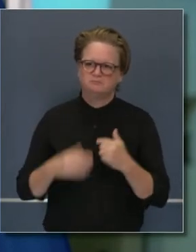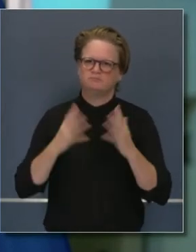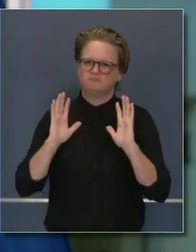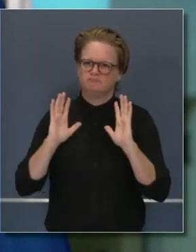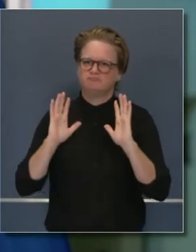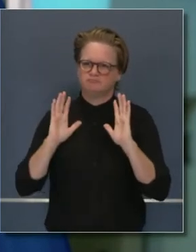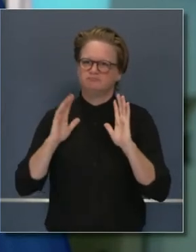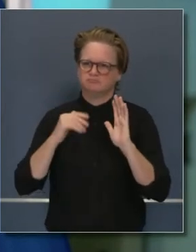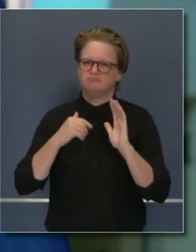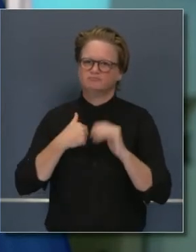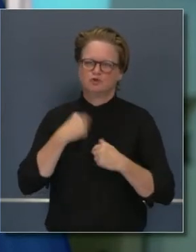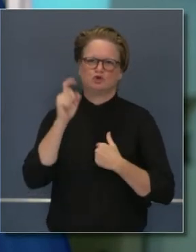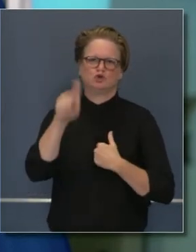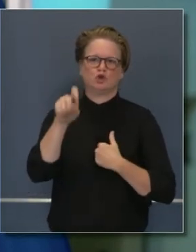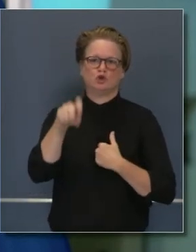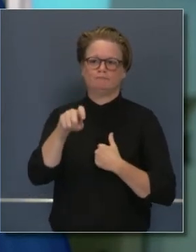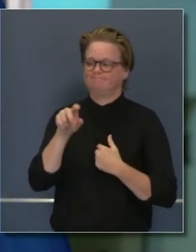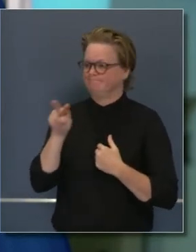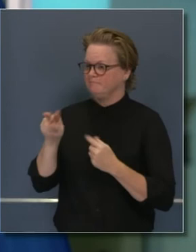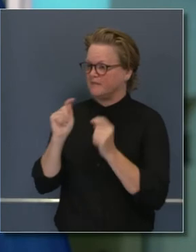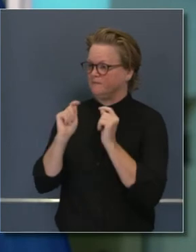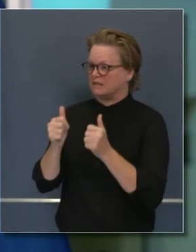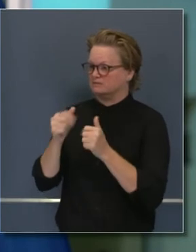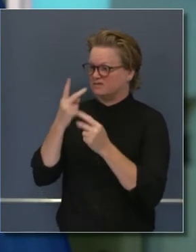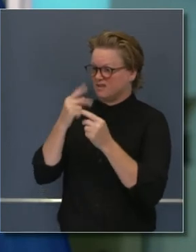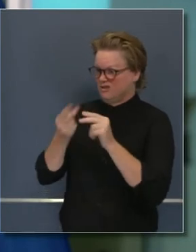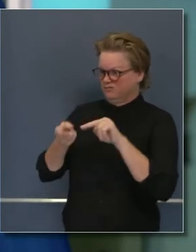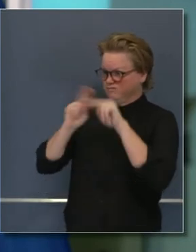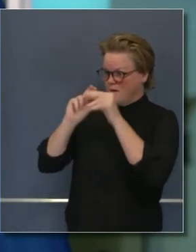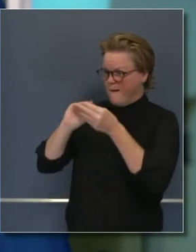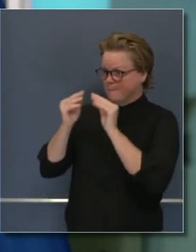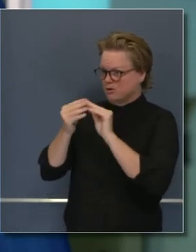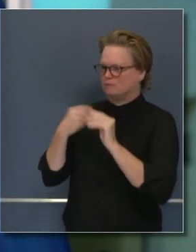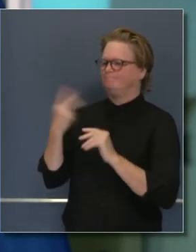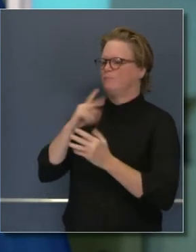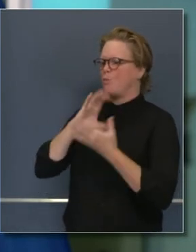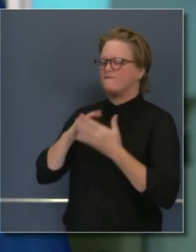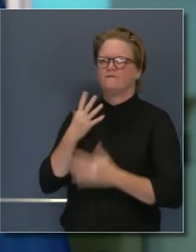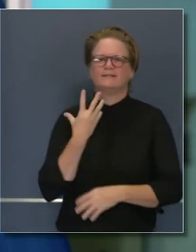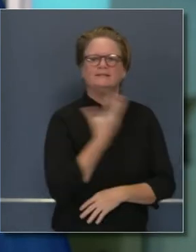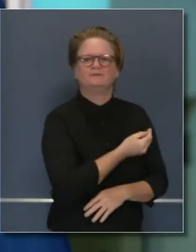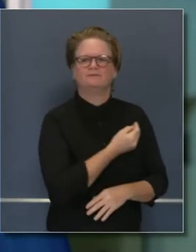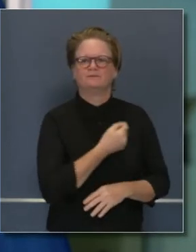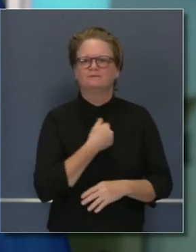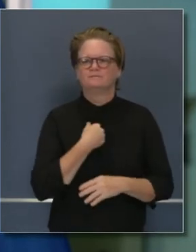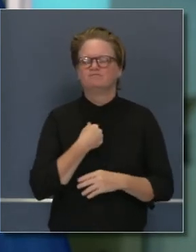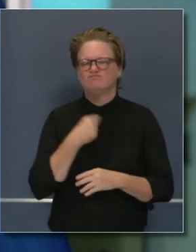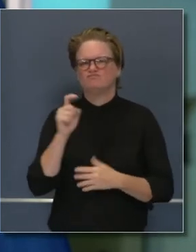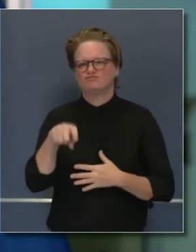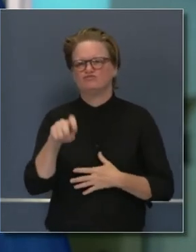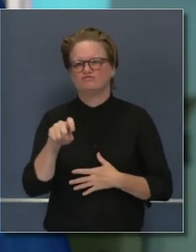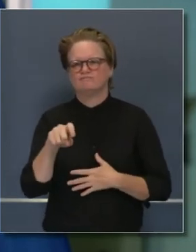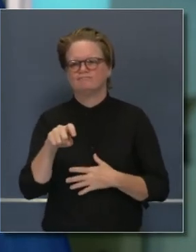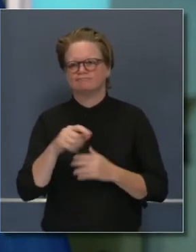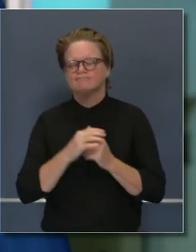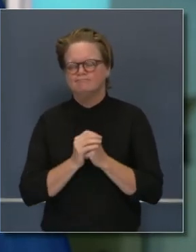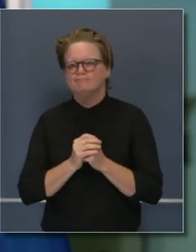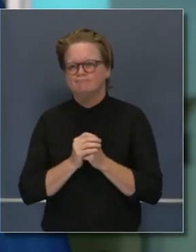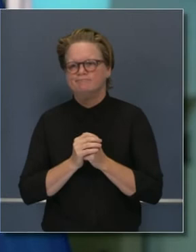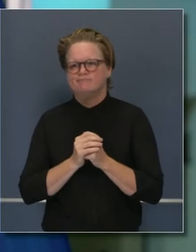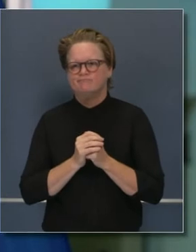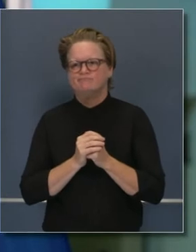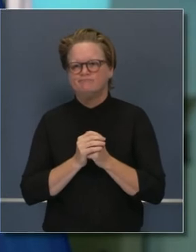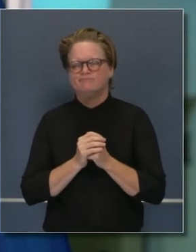ustedes. Pagamos por nuestra cena y tuvimos una cena temprano. Pero no importaba. No debía haber estado ahí. Debía haber